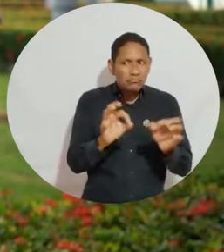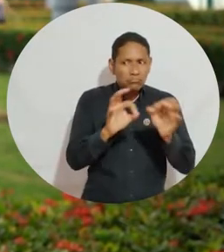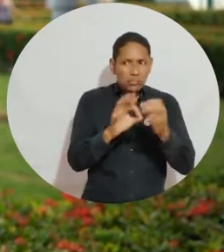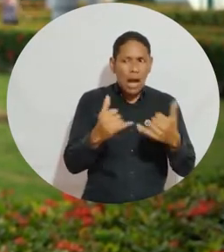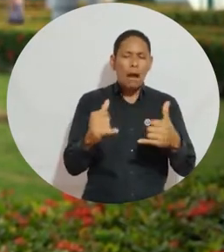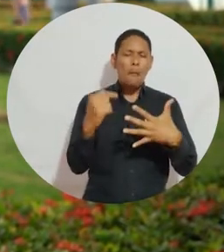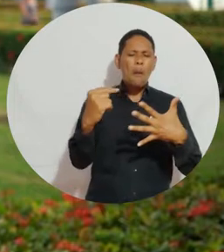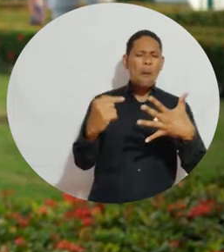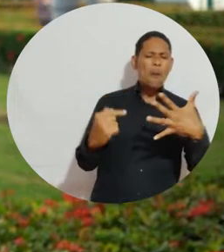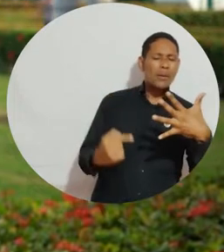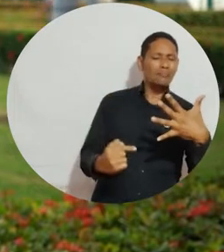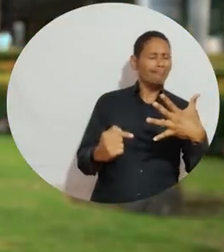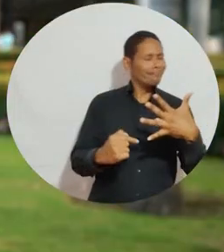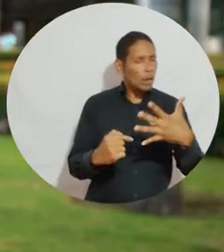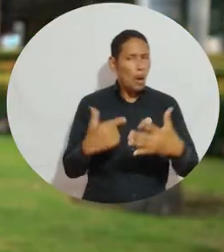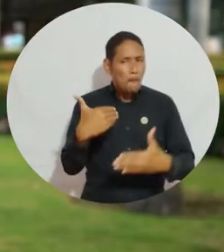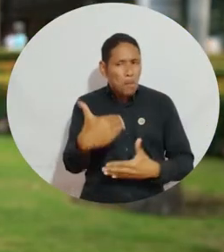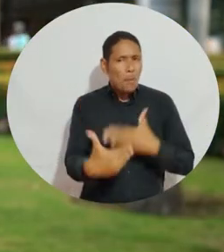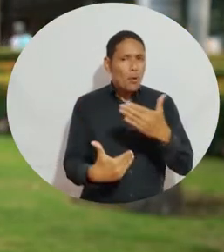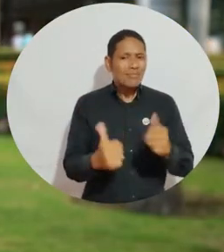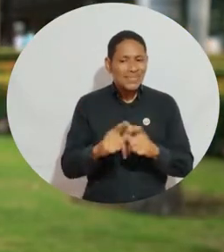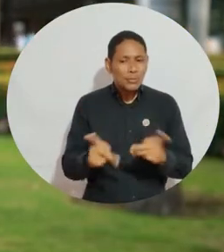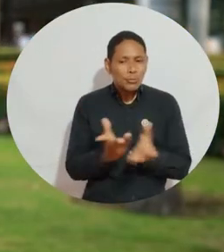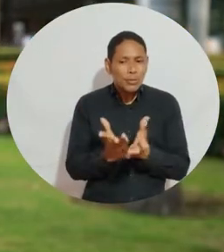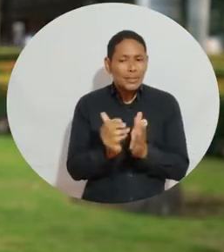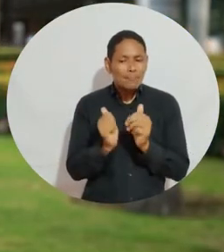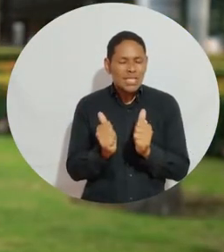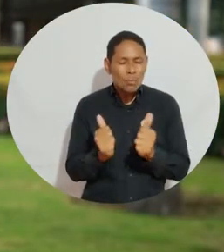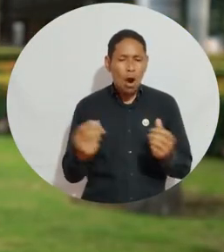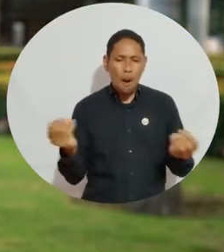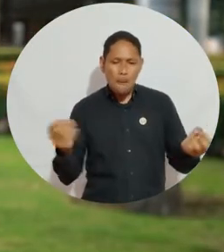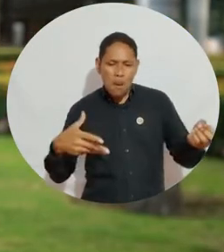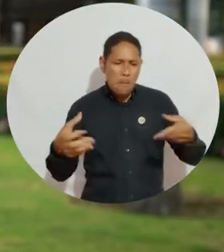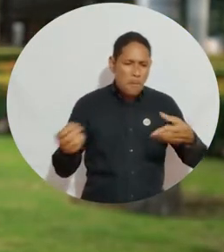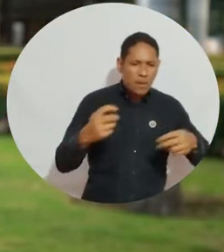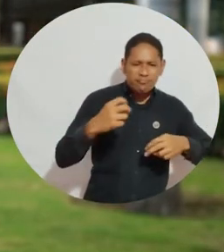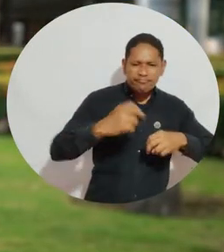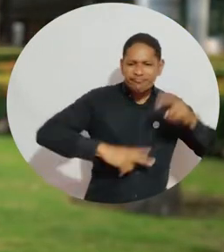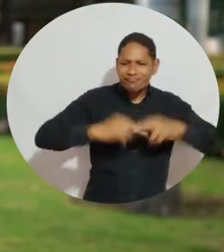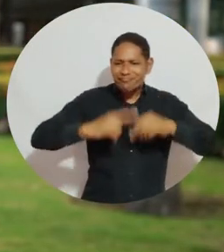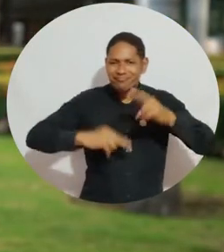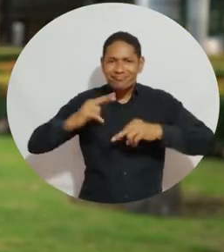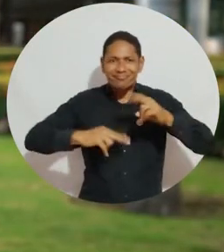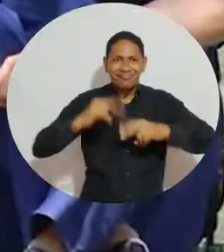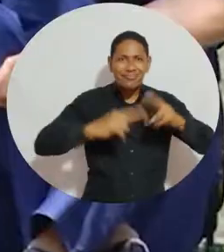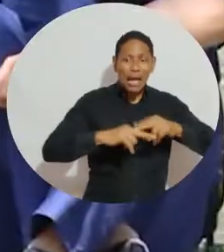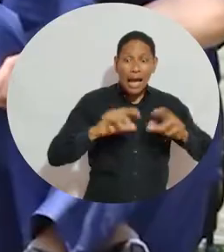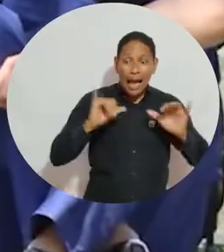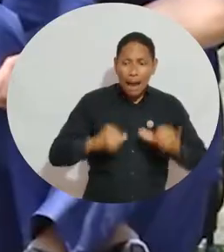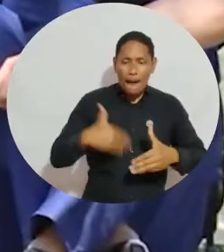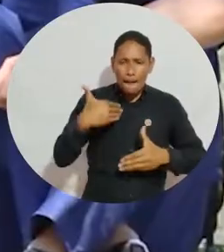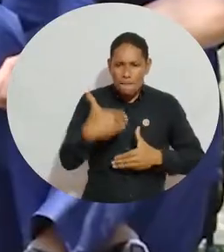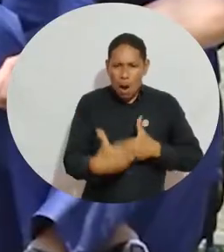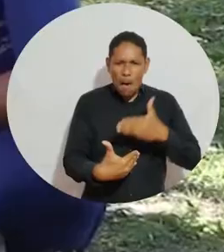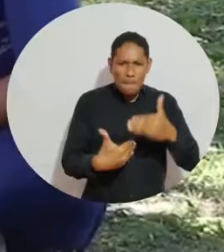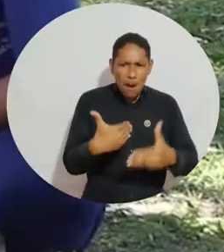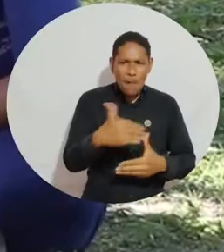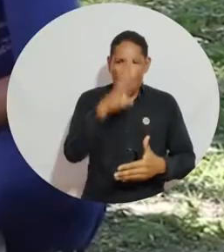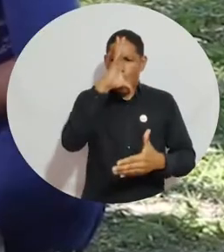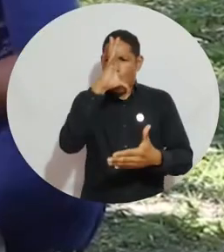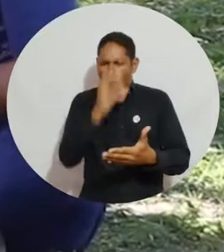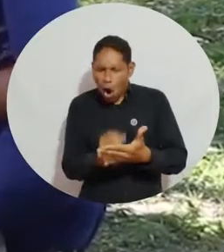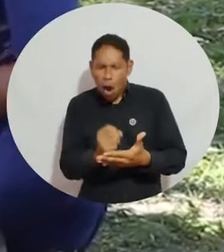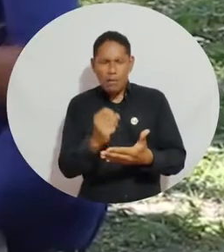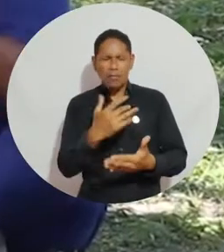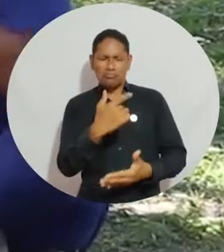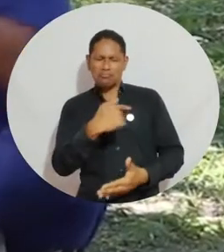como tal no estaba todo predefinido. Los estudiantes, que eran los que al final iban a consumir, por así decirlo, el aplicativo, pues iban